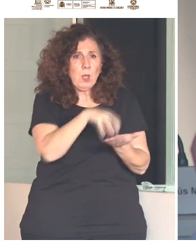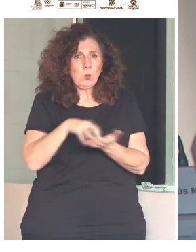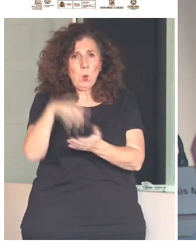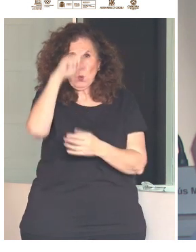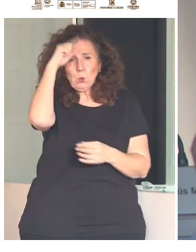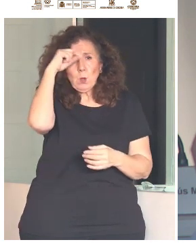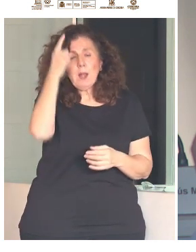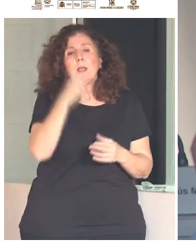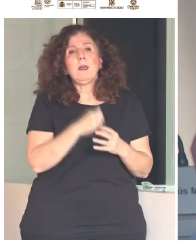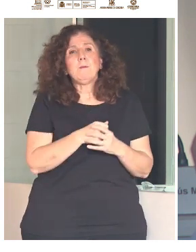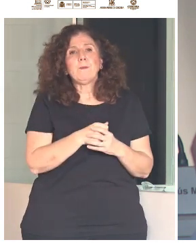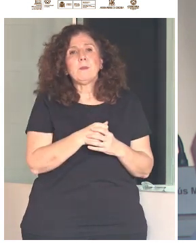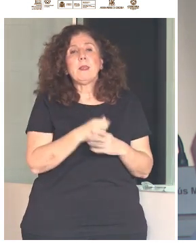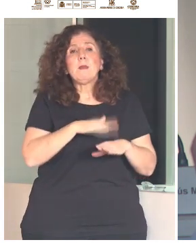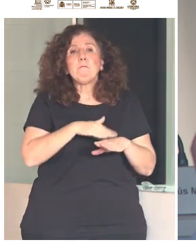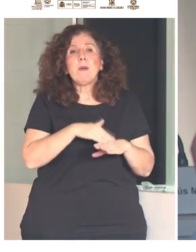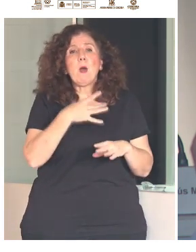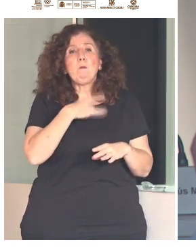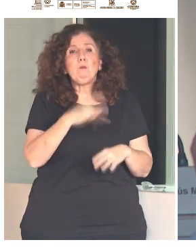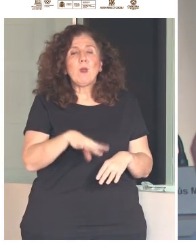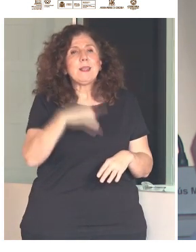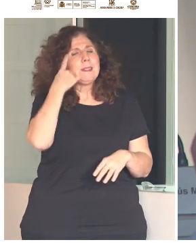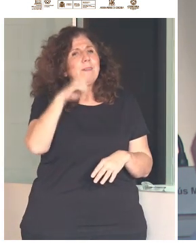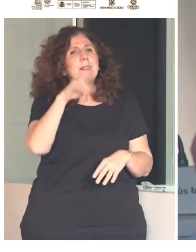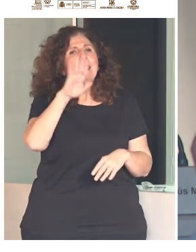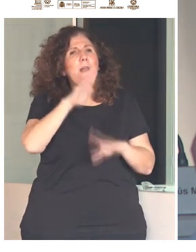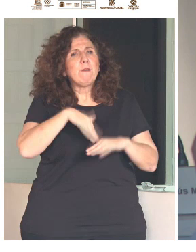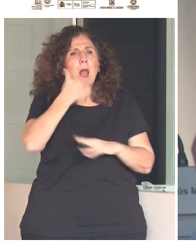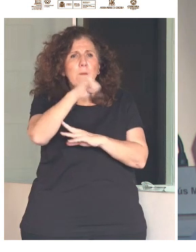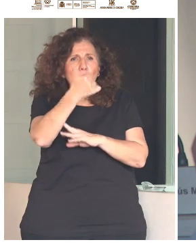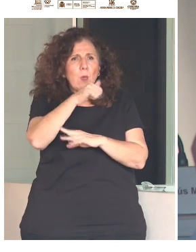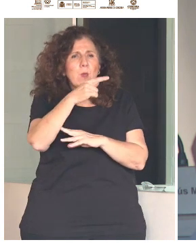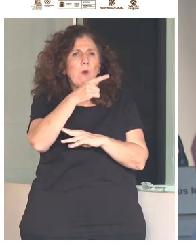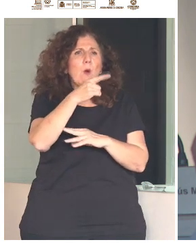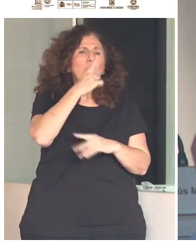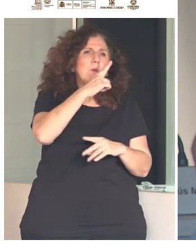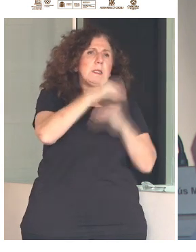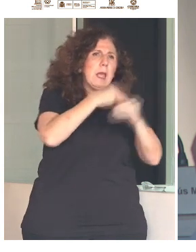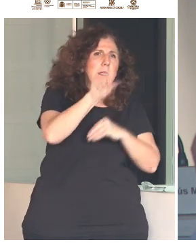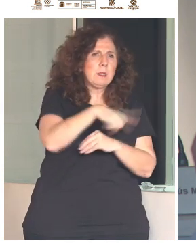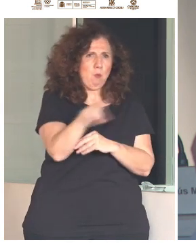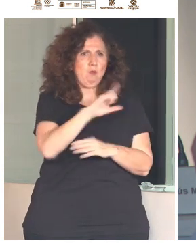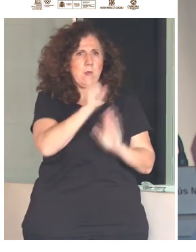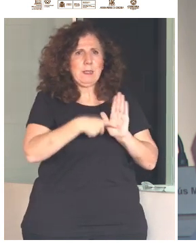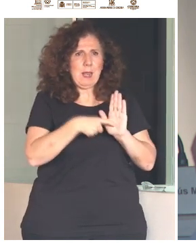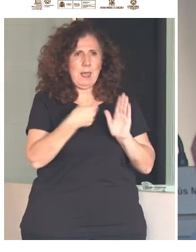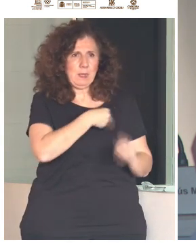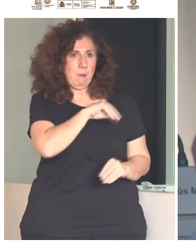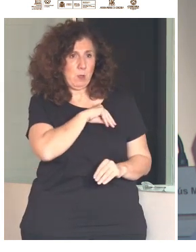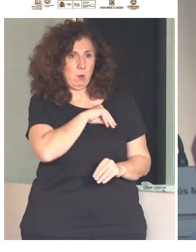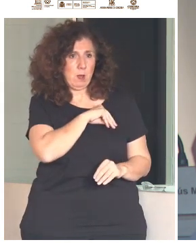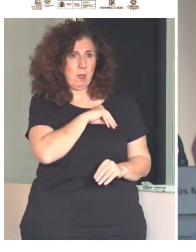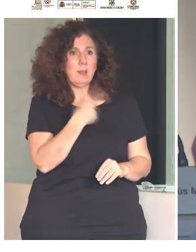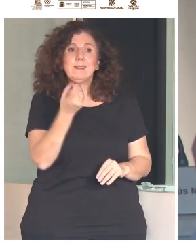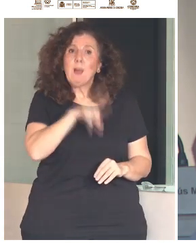para comprobar el grado de cumplimiento que nos exige la ley española. Preparar también